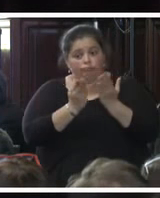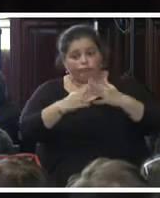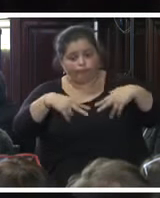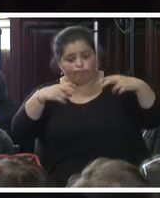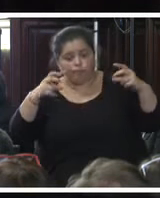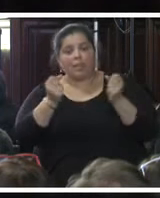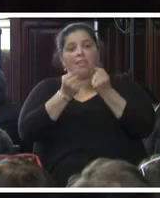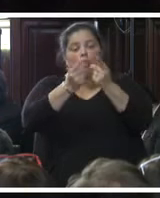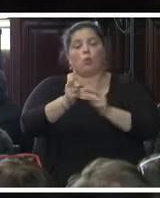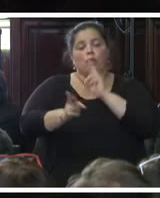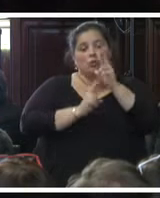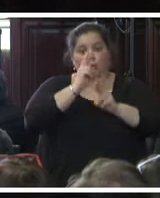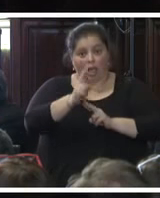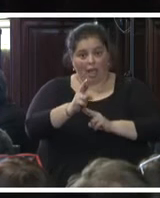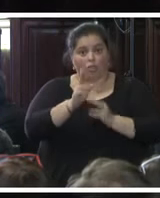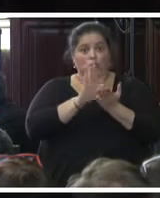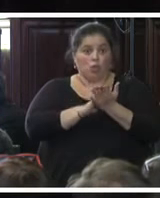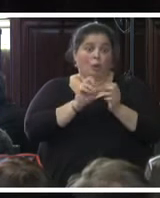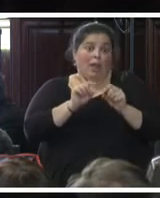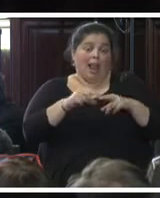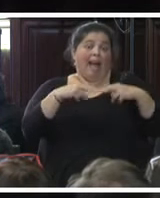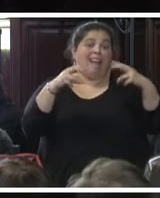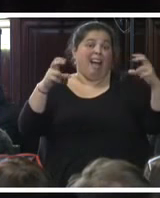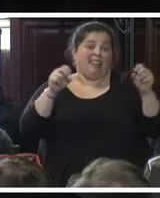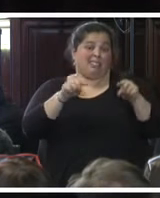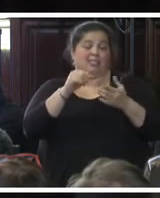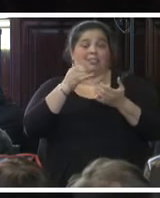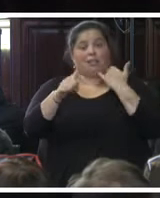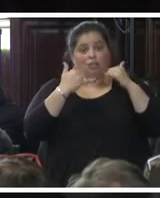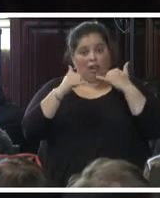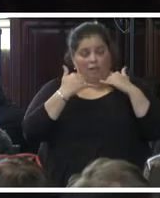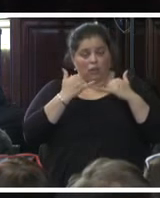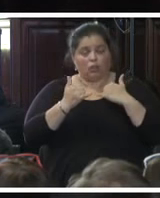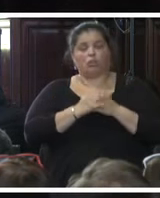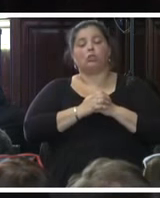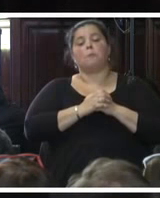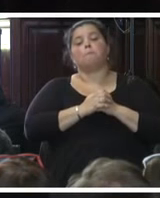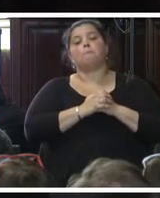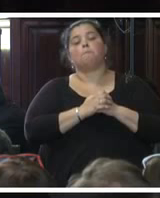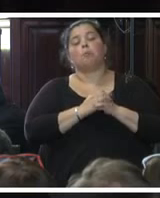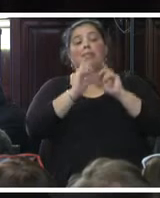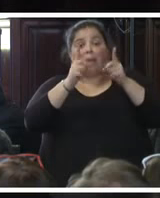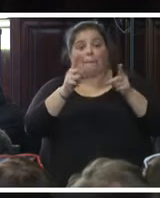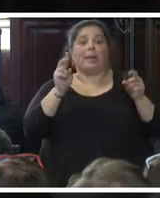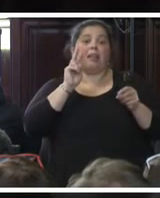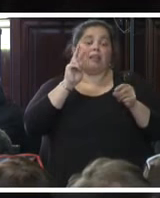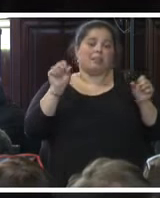tipo de trabajo de análisis, redes de vínculos, incluso en su caso videos de